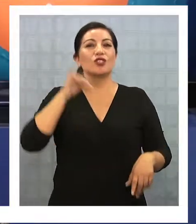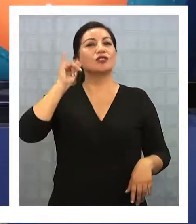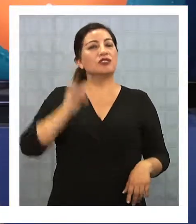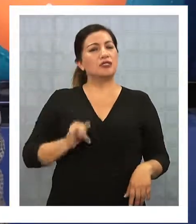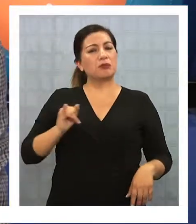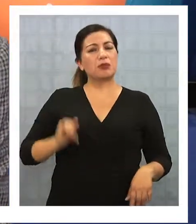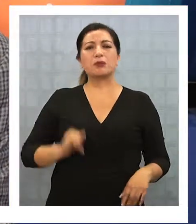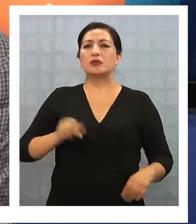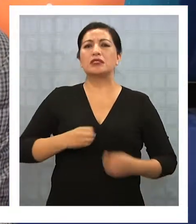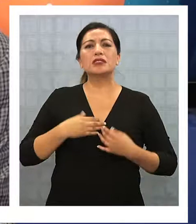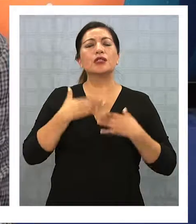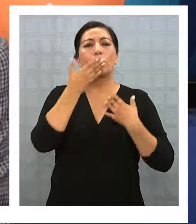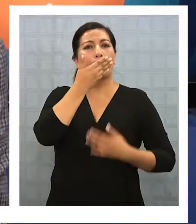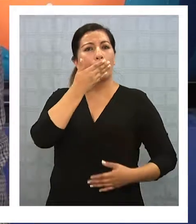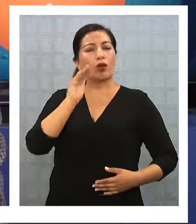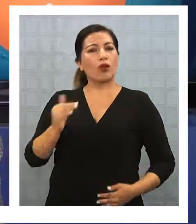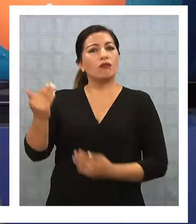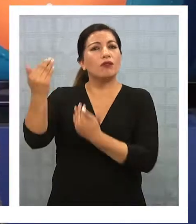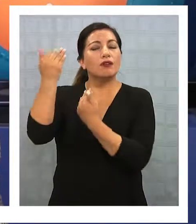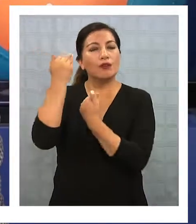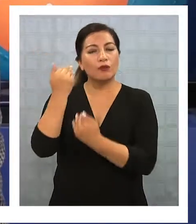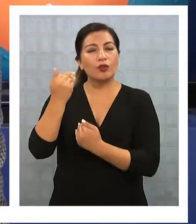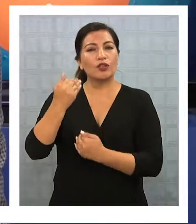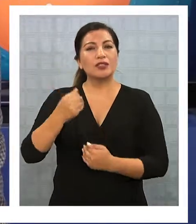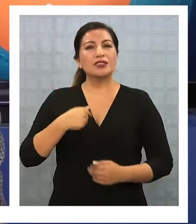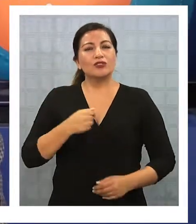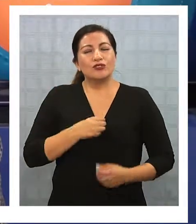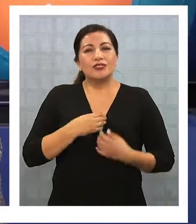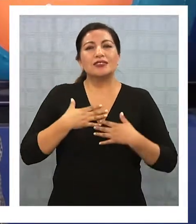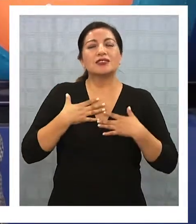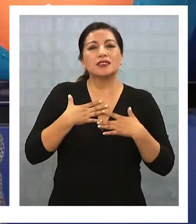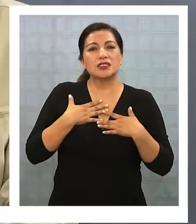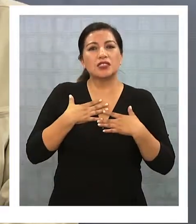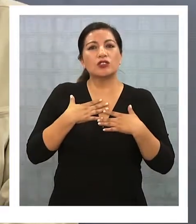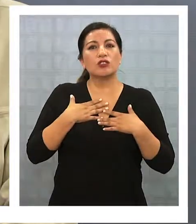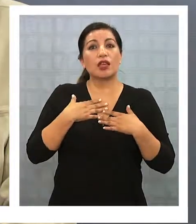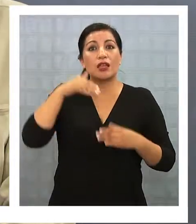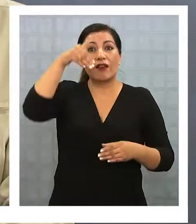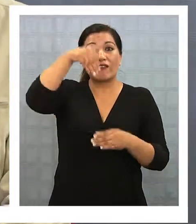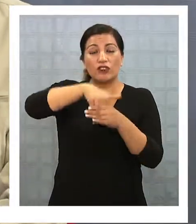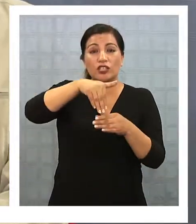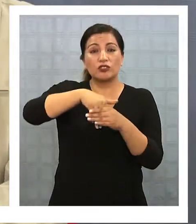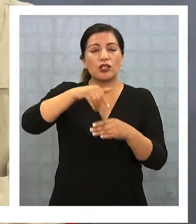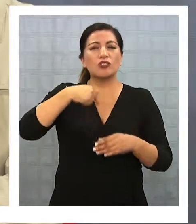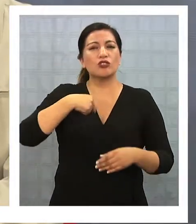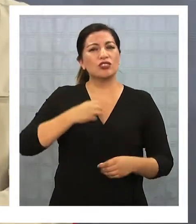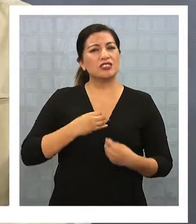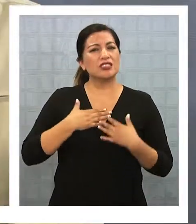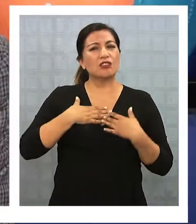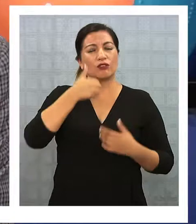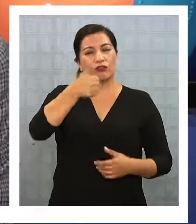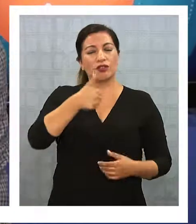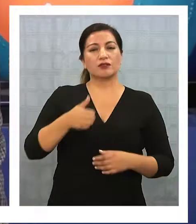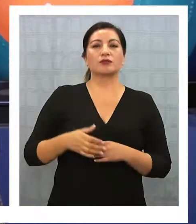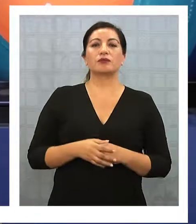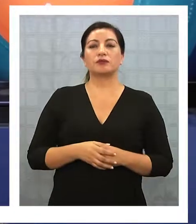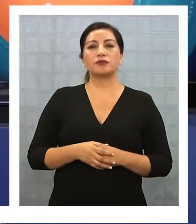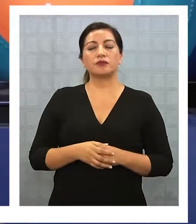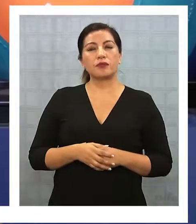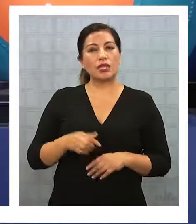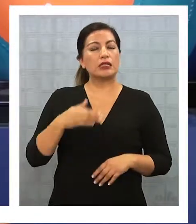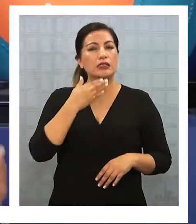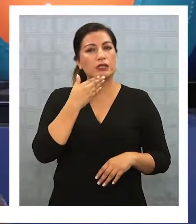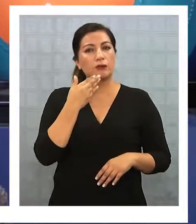sentido muy reconfortado o sea, me siento muy acogido y tengo la sensación de que me va a bien en esta elección ahora, aunque me vaya mal eso es la otra